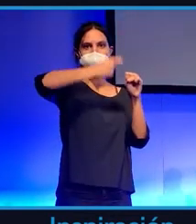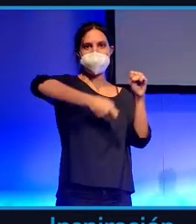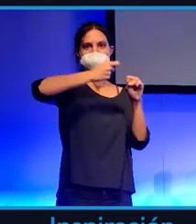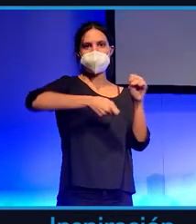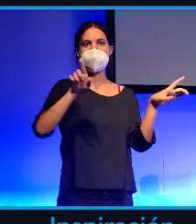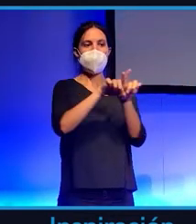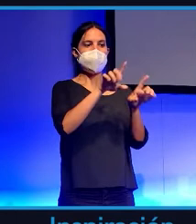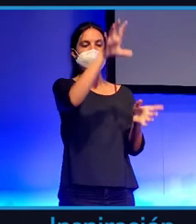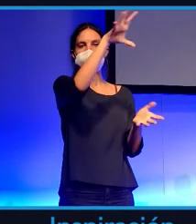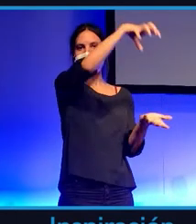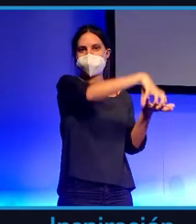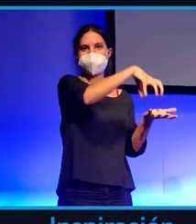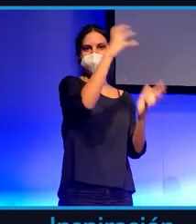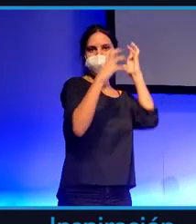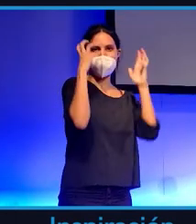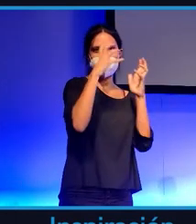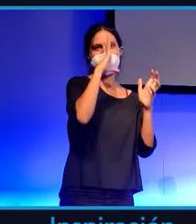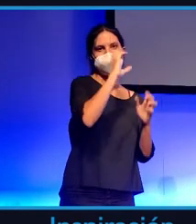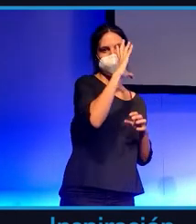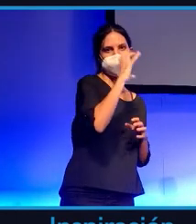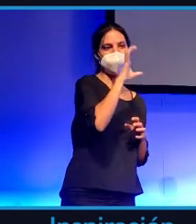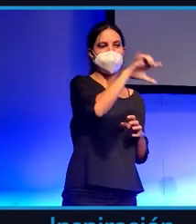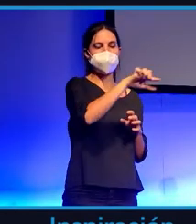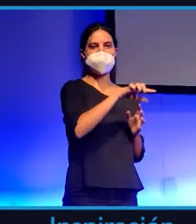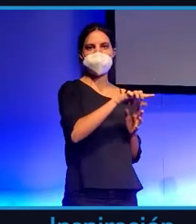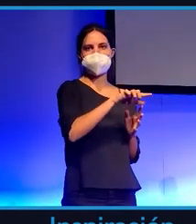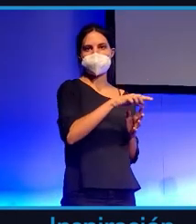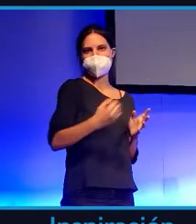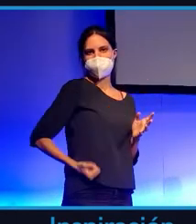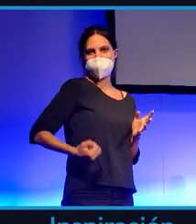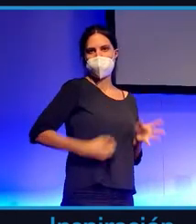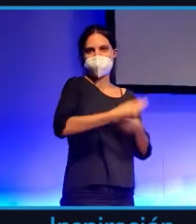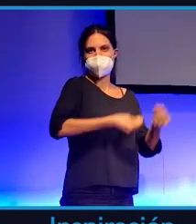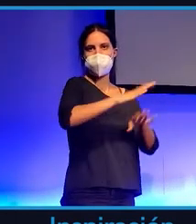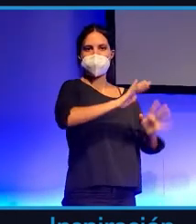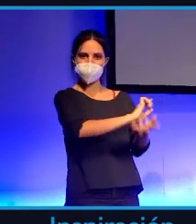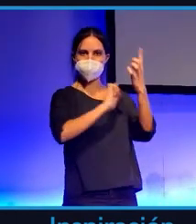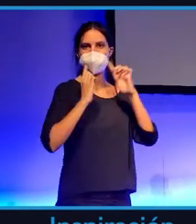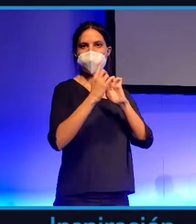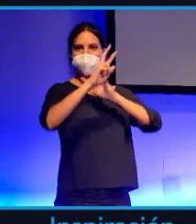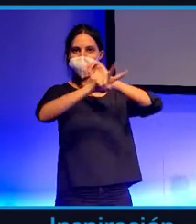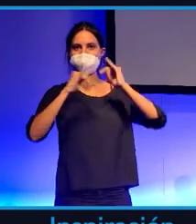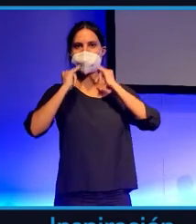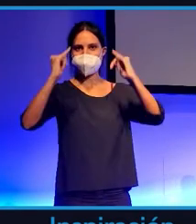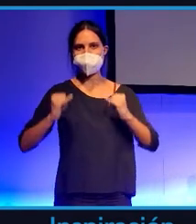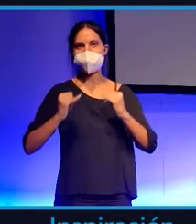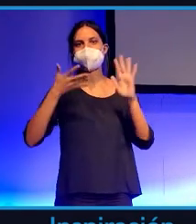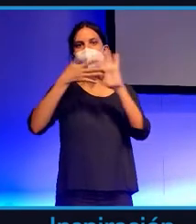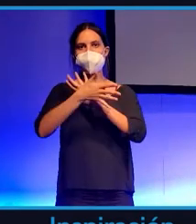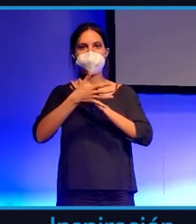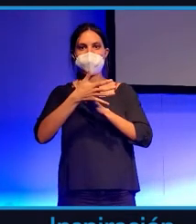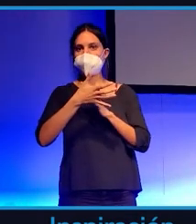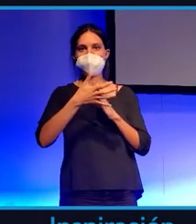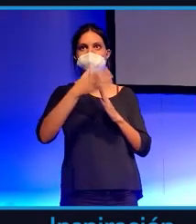una granja de cerdos convertimos con biogasos en energía y lo convertimos en bitcoins entonces totalmente verde y encima además producimos el